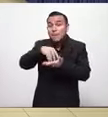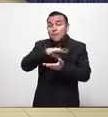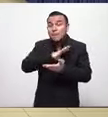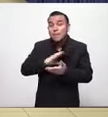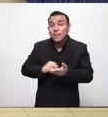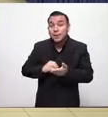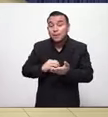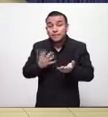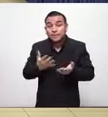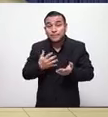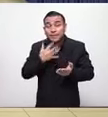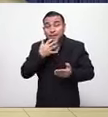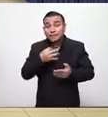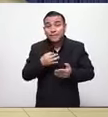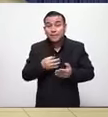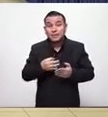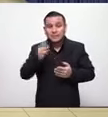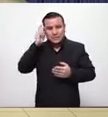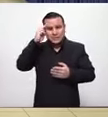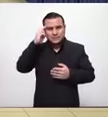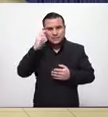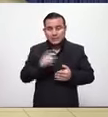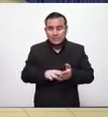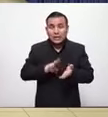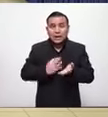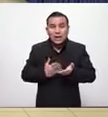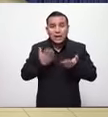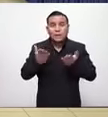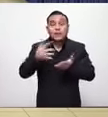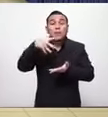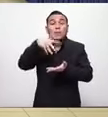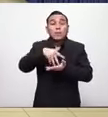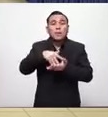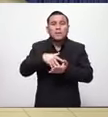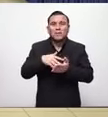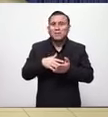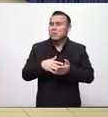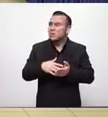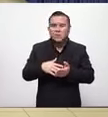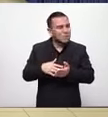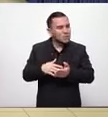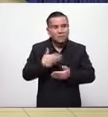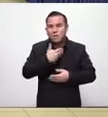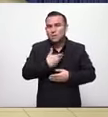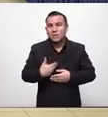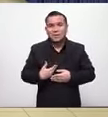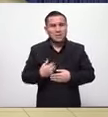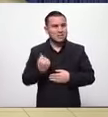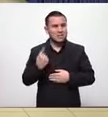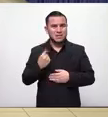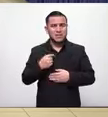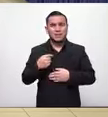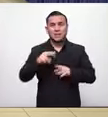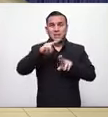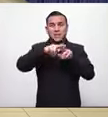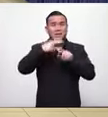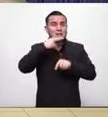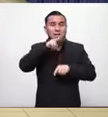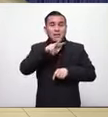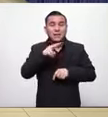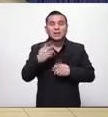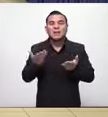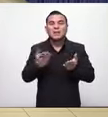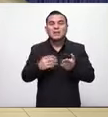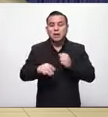el darle las condiciones no es al gobierno sino que es a la gente y eso es lo que ellos no logran entender están en una